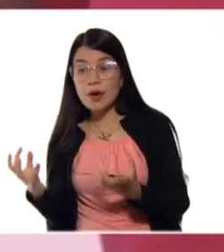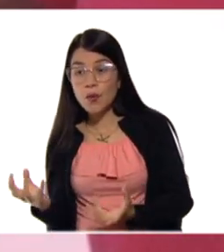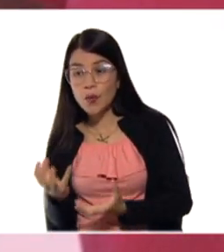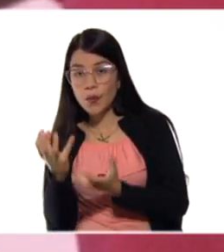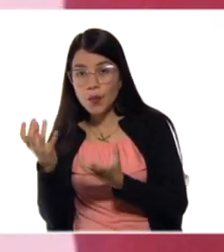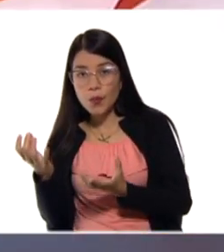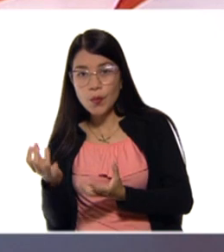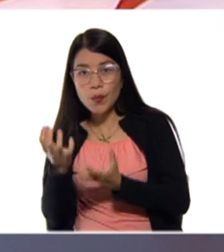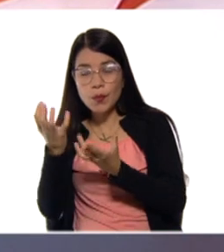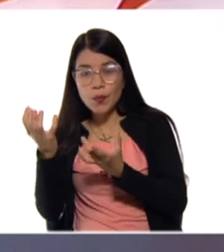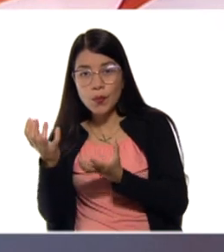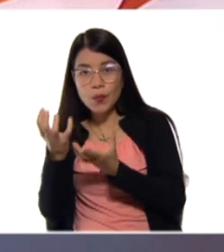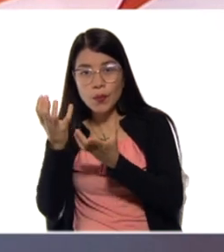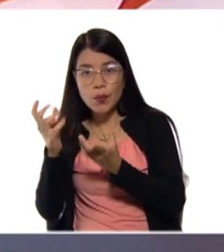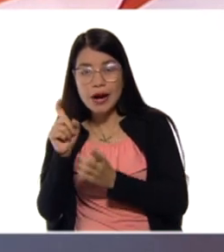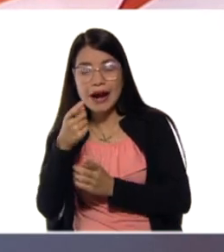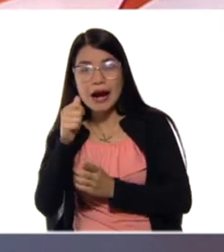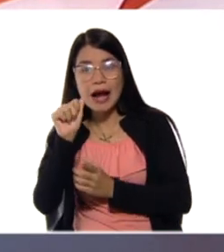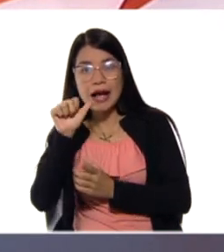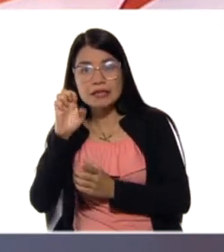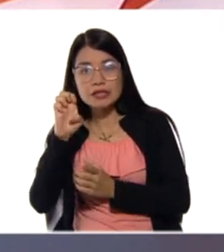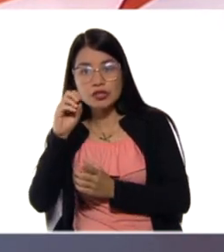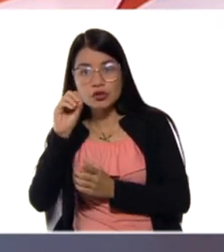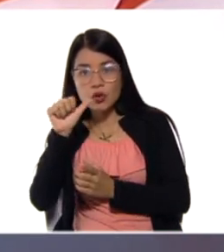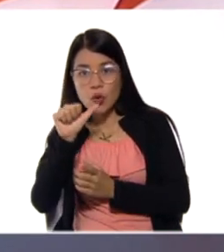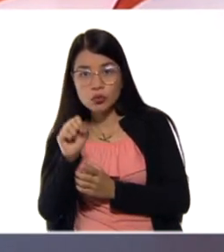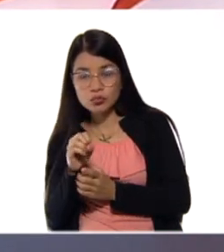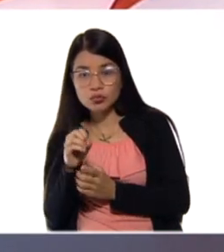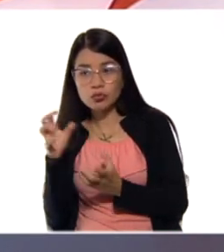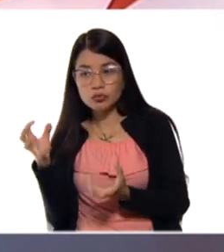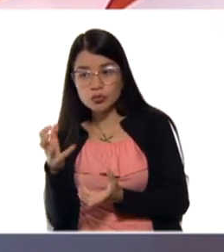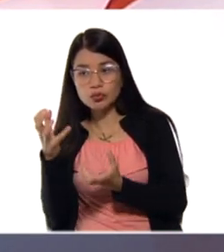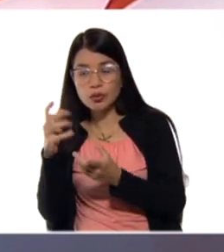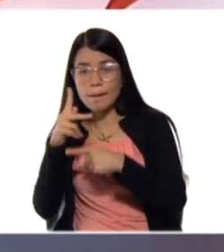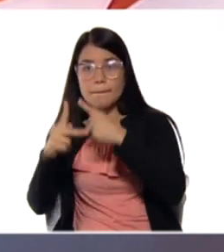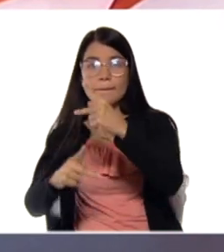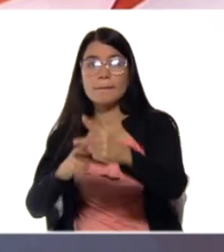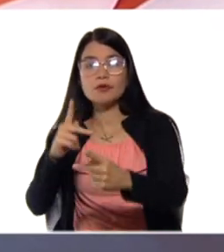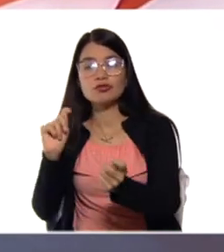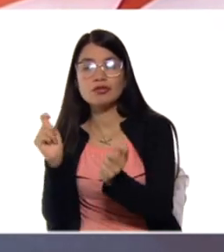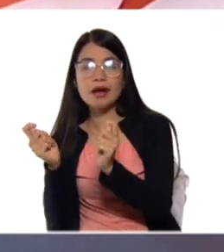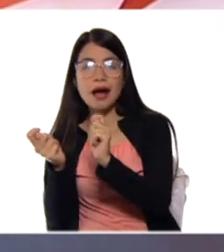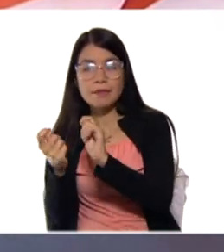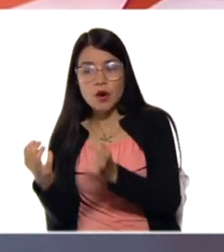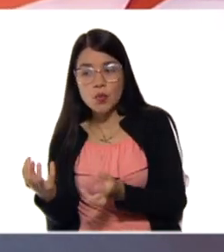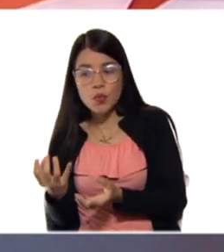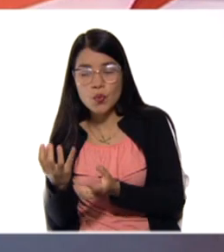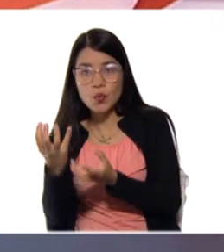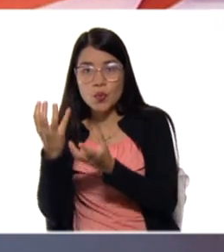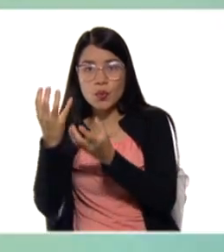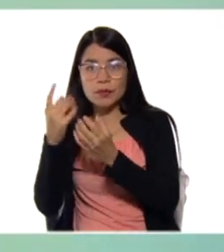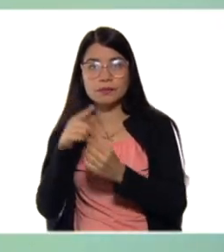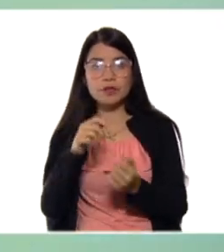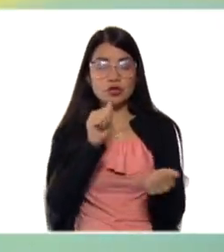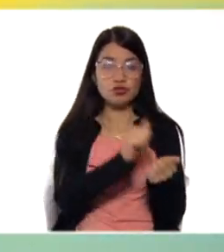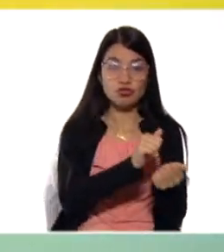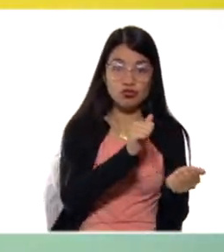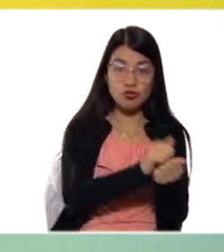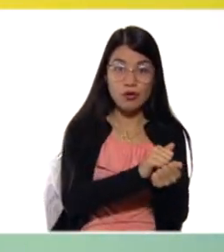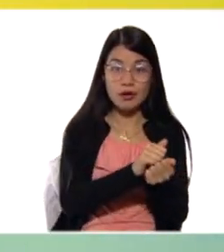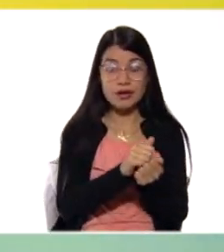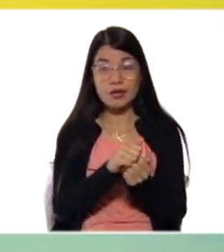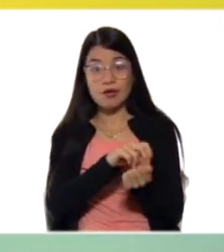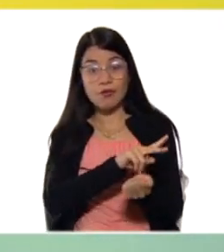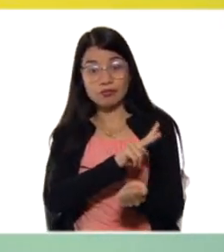cuando pasa en el proceso de ebullición. De estado sólido a estado líquido, la temperatura